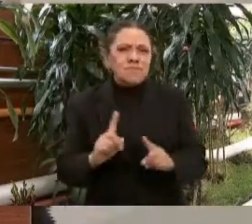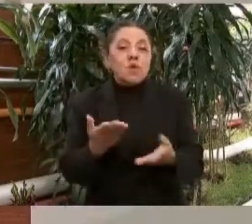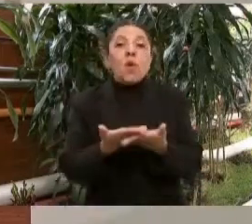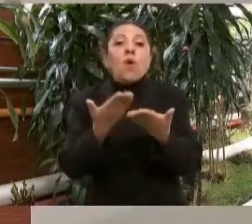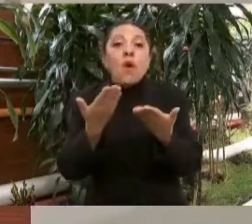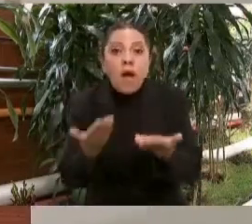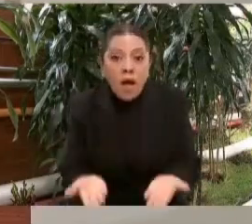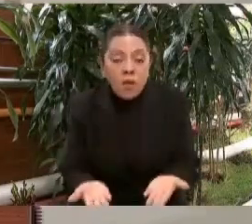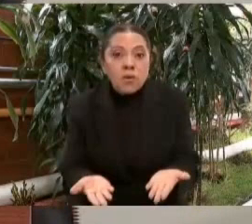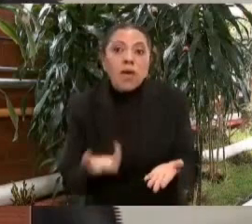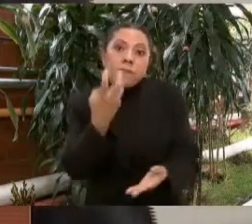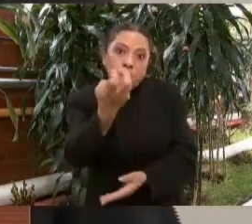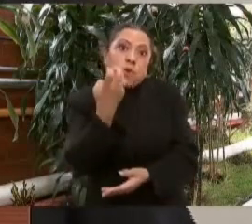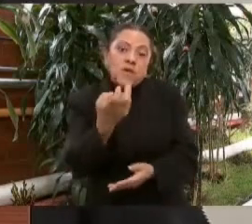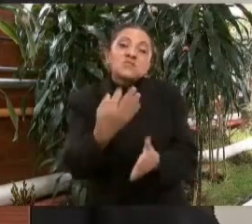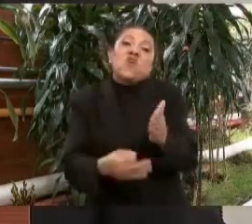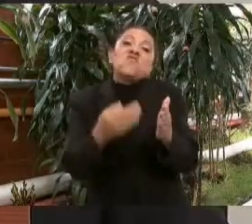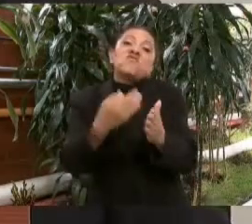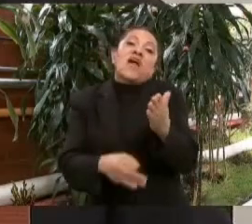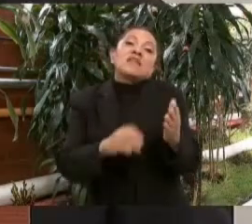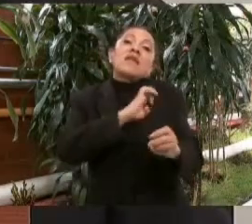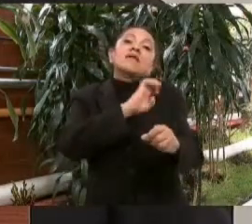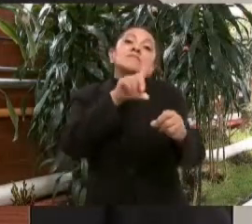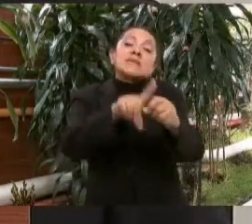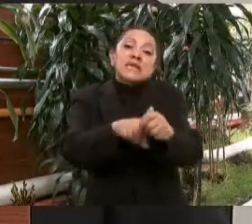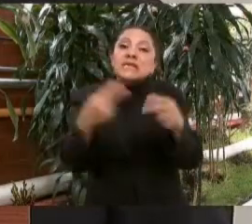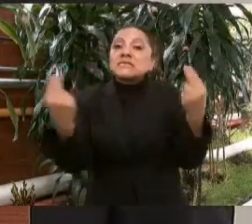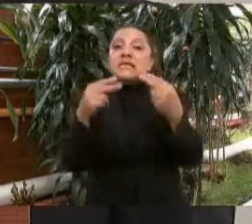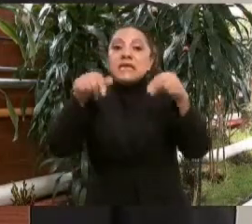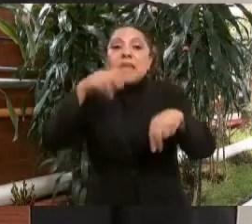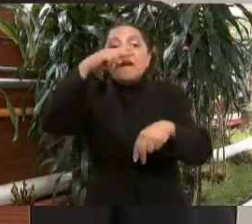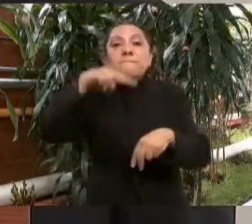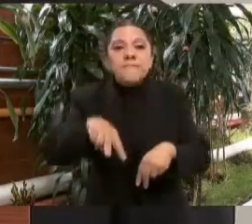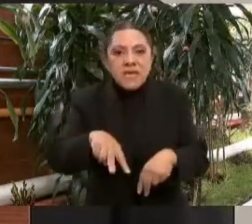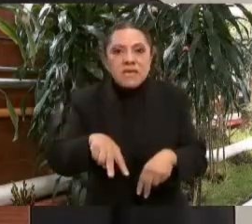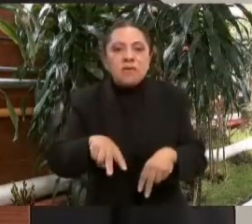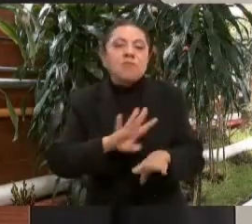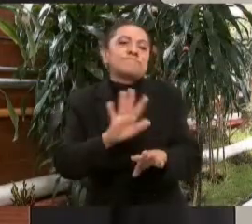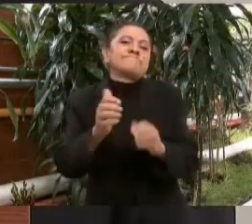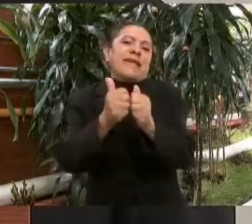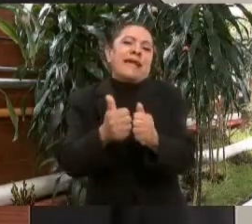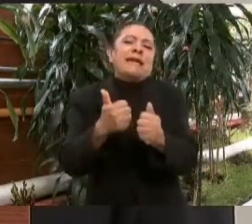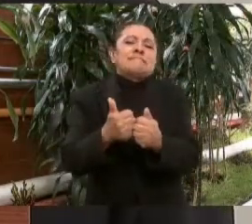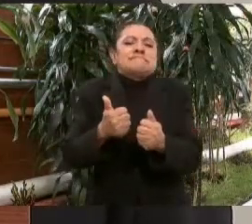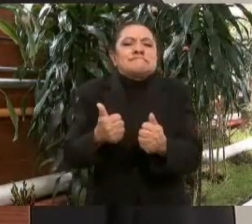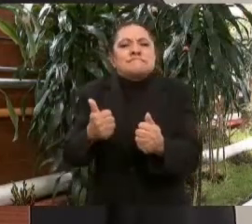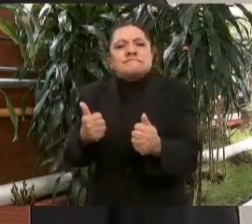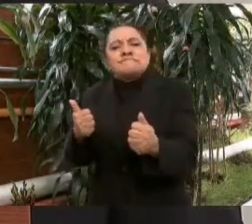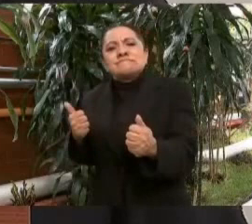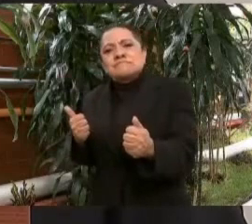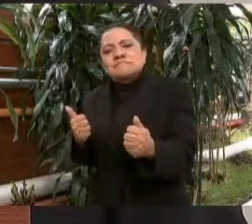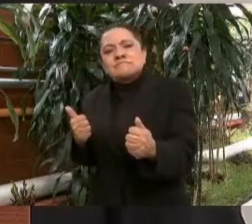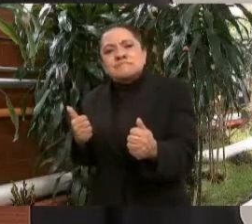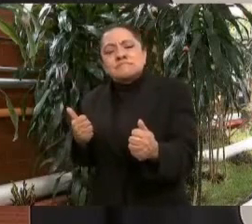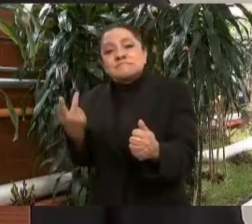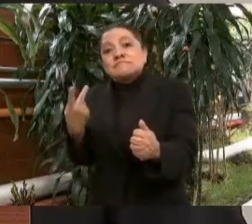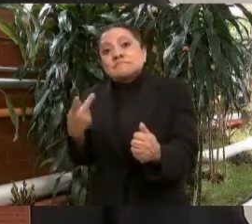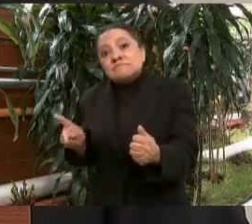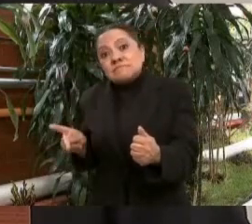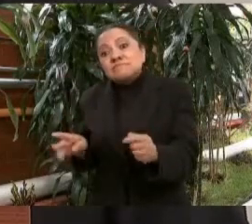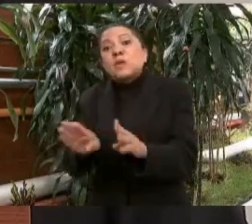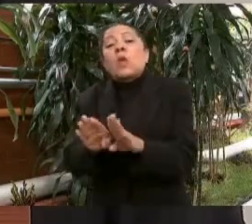hay los especialistas que necesita el país, nos quedamos rezagados. Bueno, ¿cómo